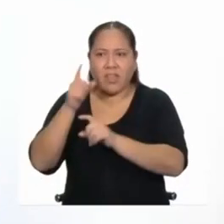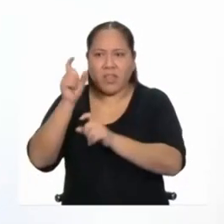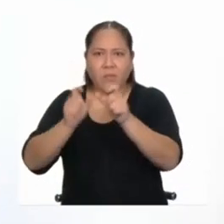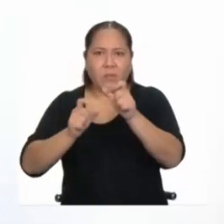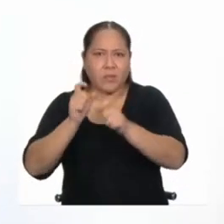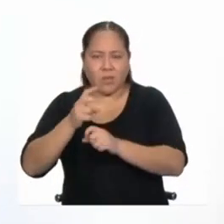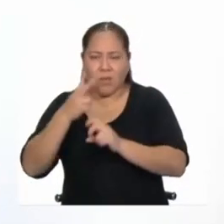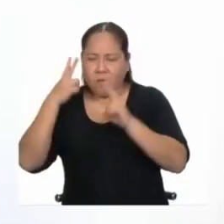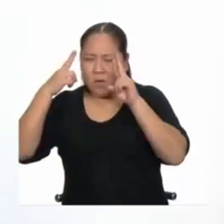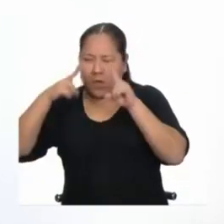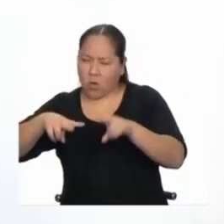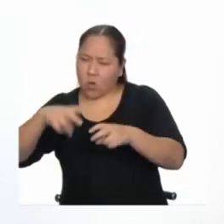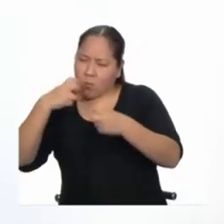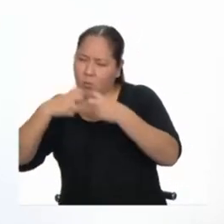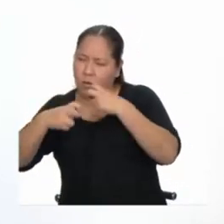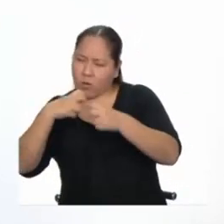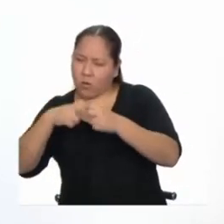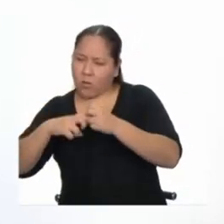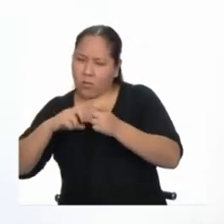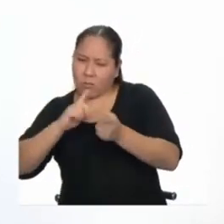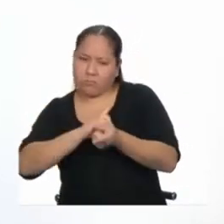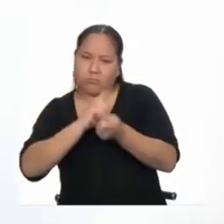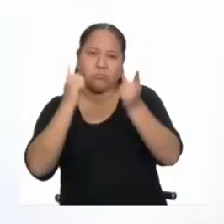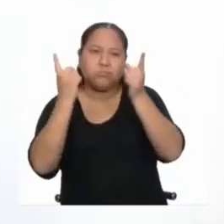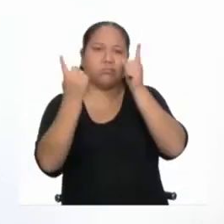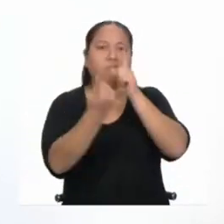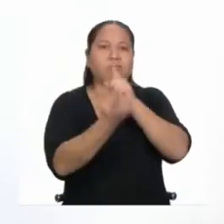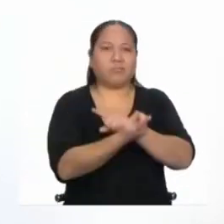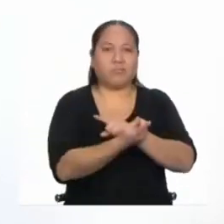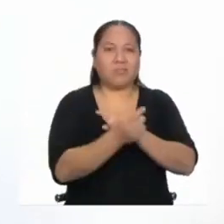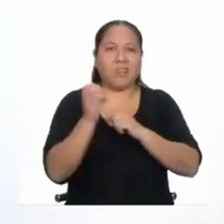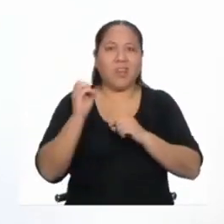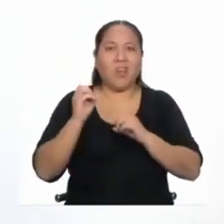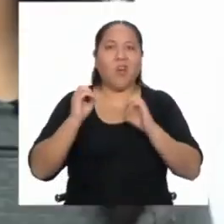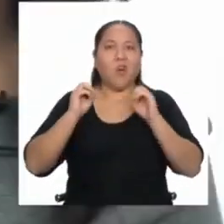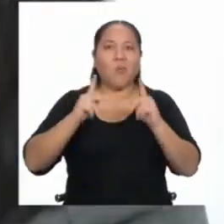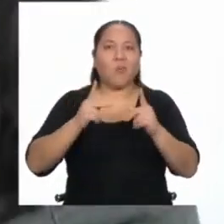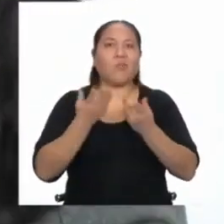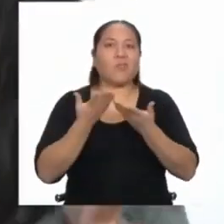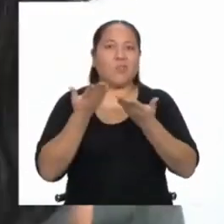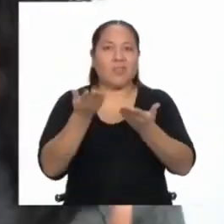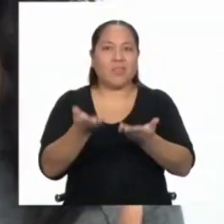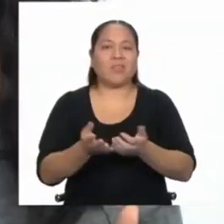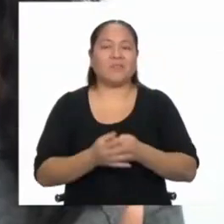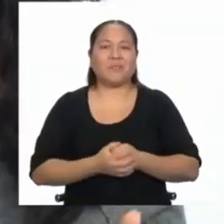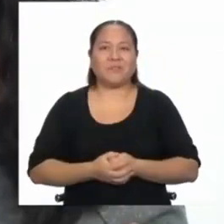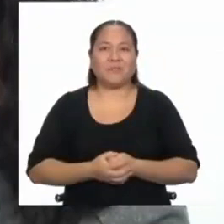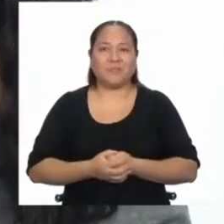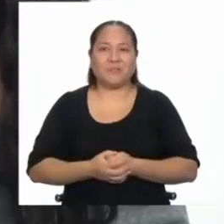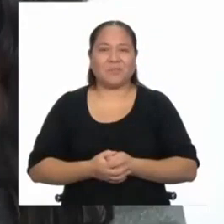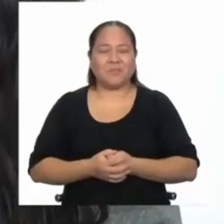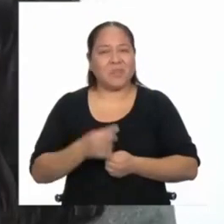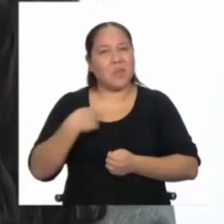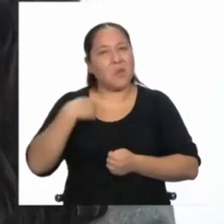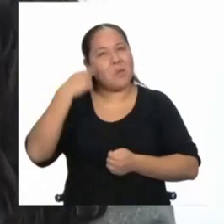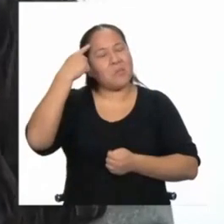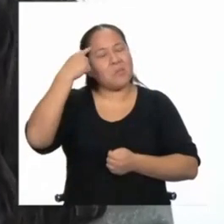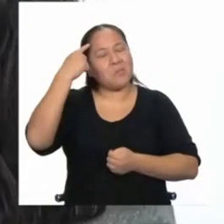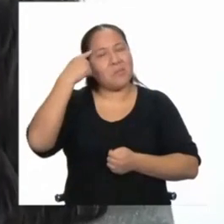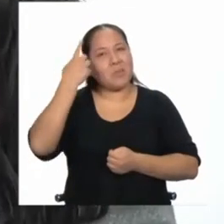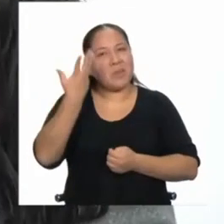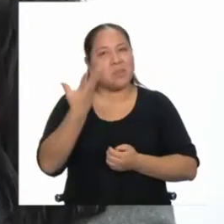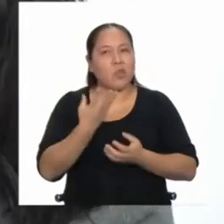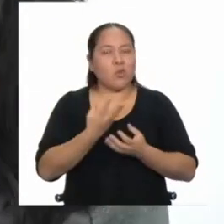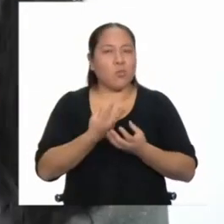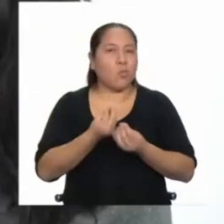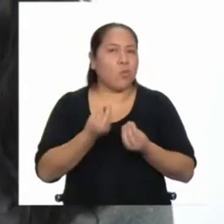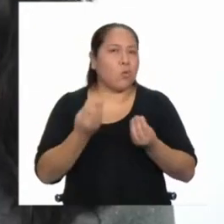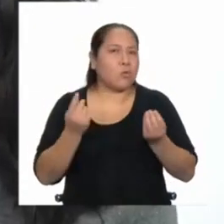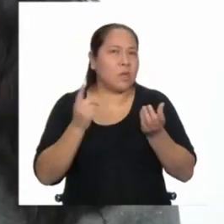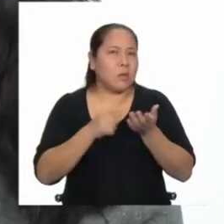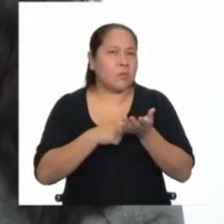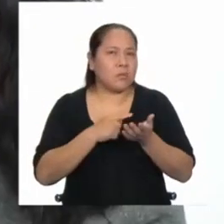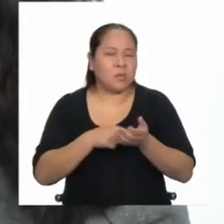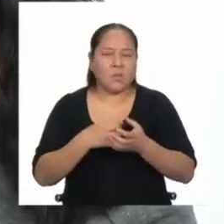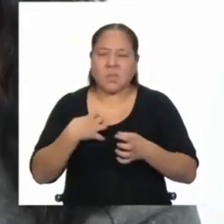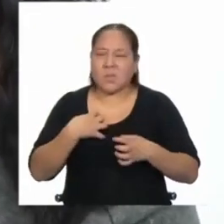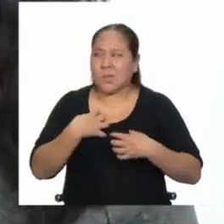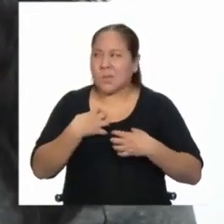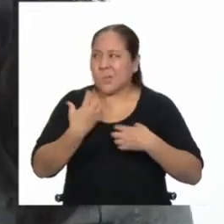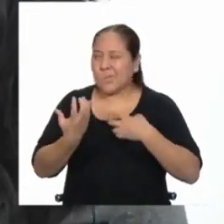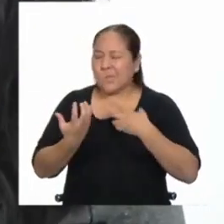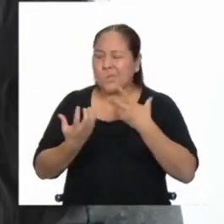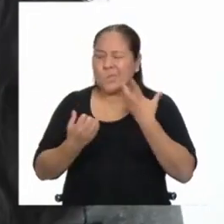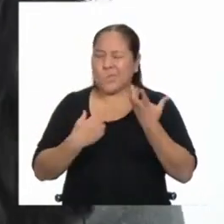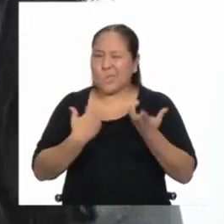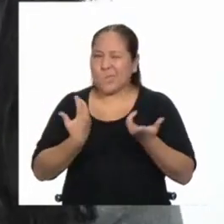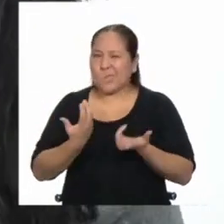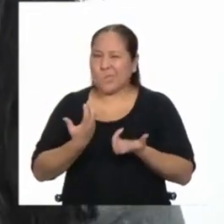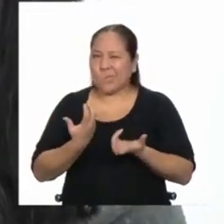problema y convirtiéndolo en una oportunidad. Me hace pensar en todas esas veces que me quejo de las cosas